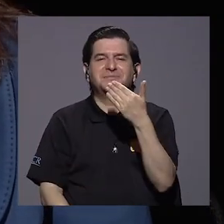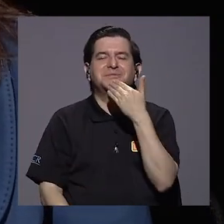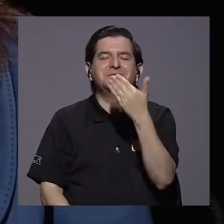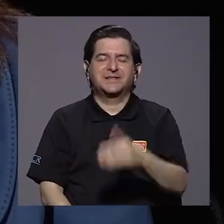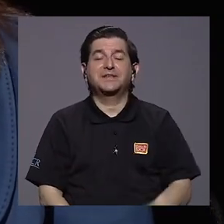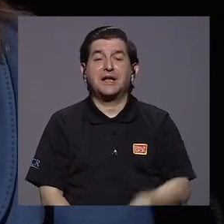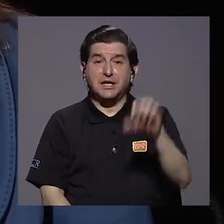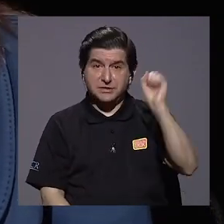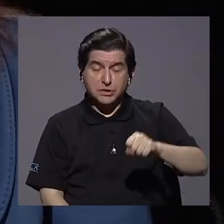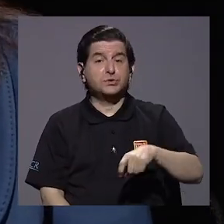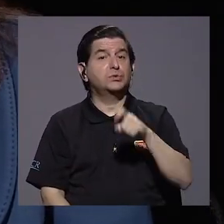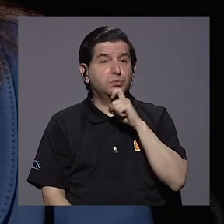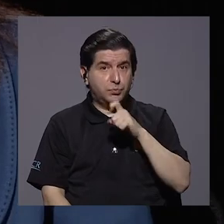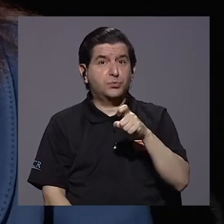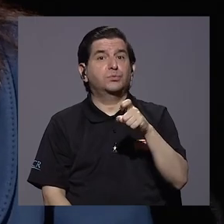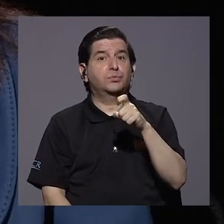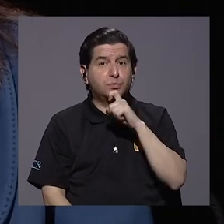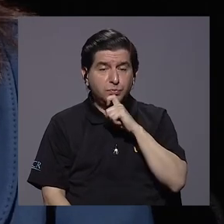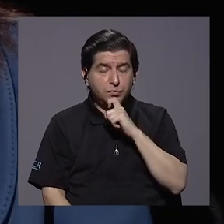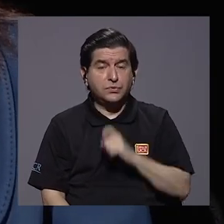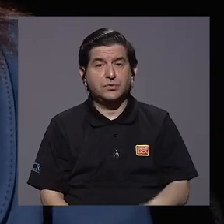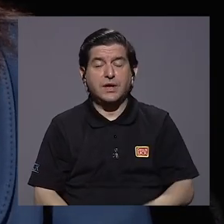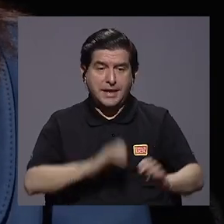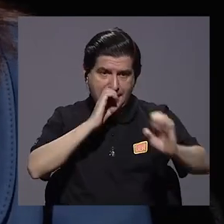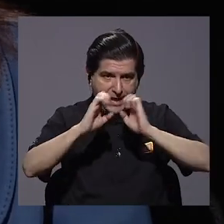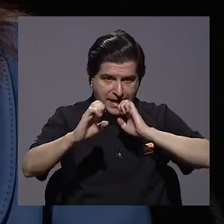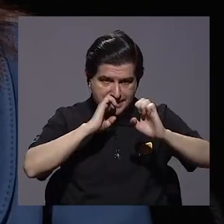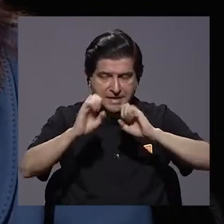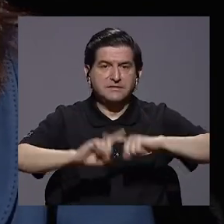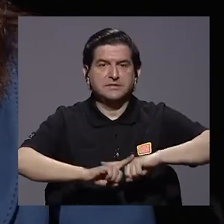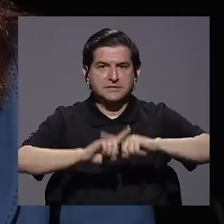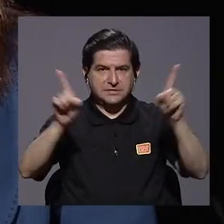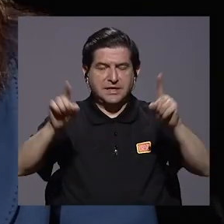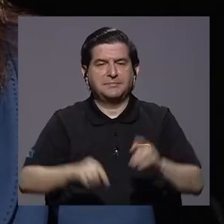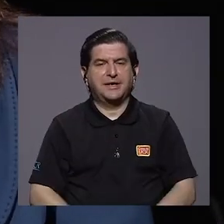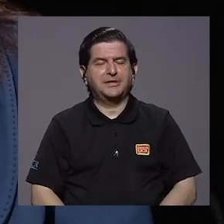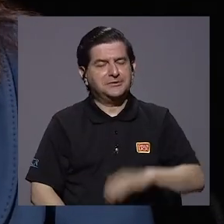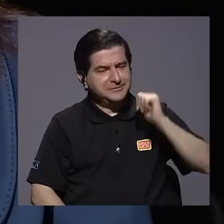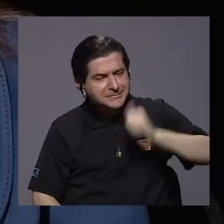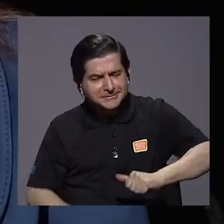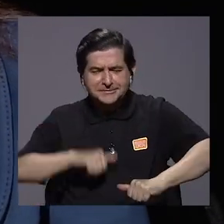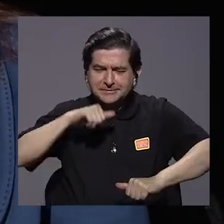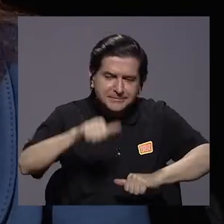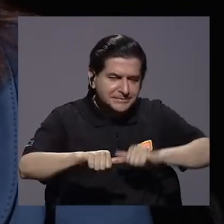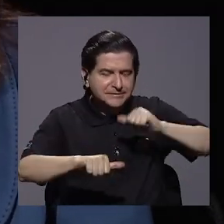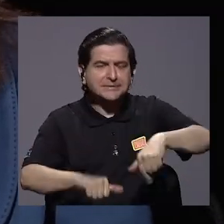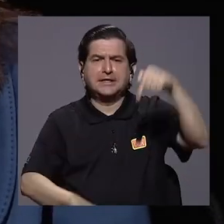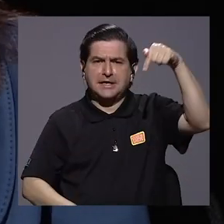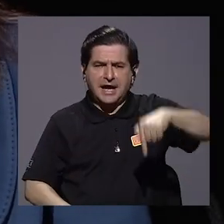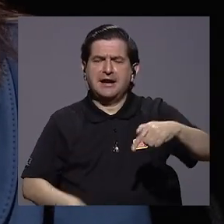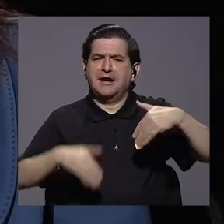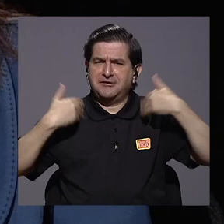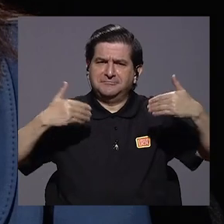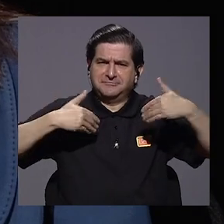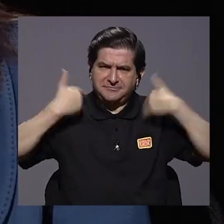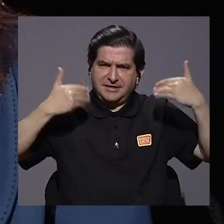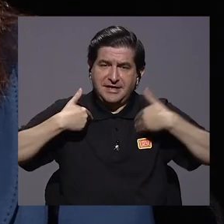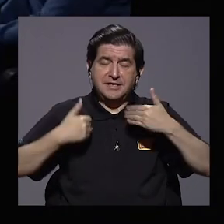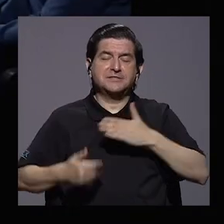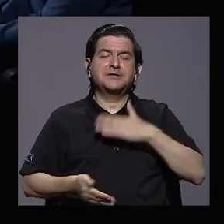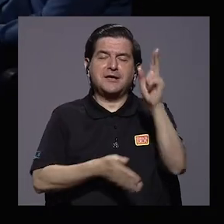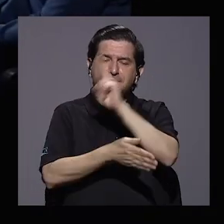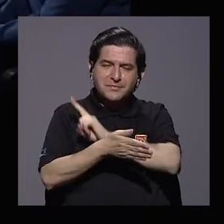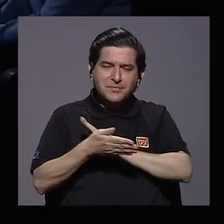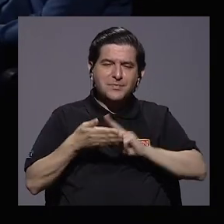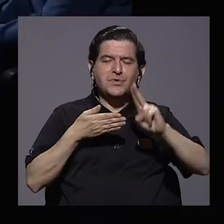gracias. Y sí, nos costó muchísimo poder realizar la entrevista, pero persevera y vencerás, y aquí estamos. Estoy muy feliz de estar en mi